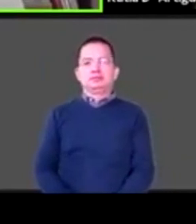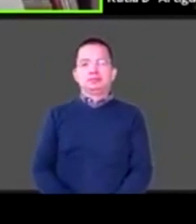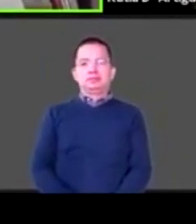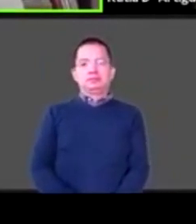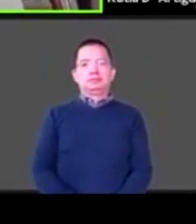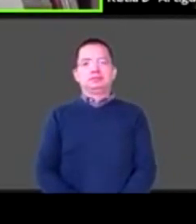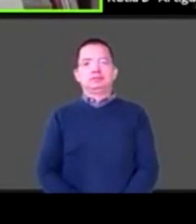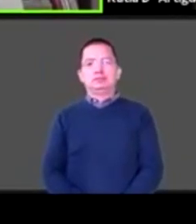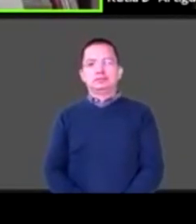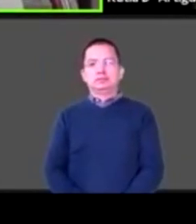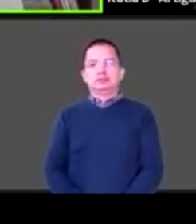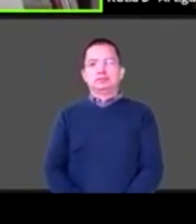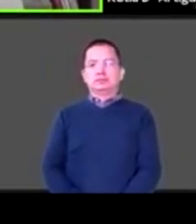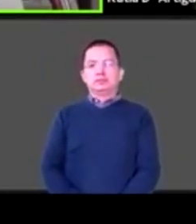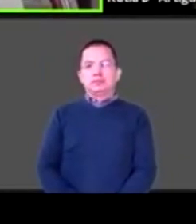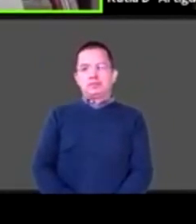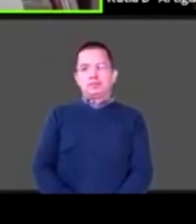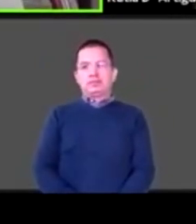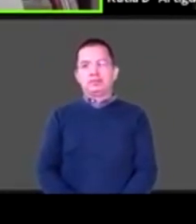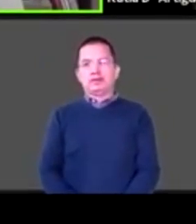Creo que no te escuchamos.